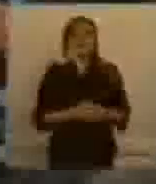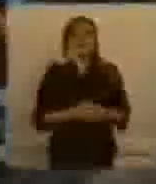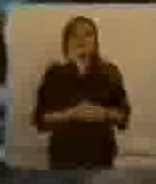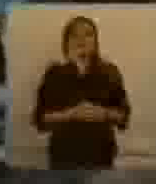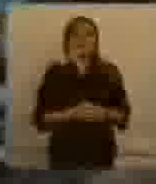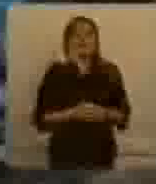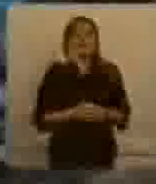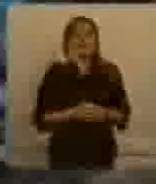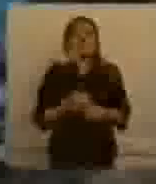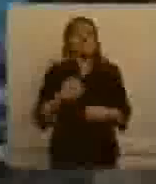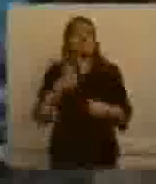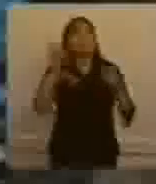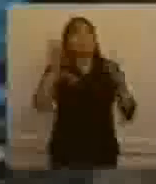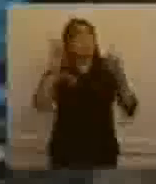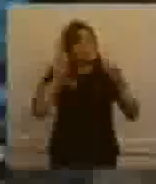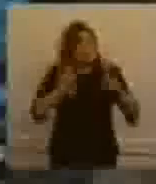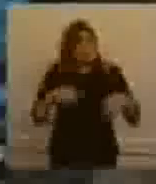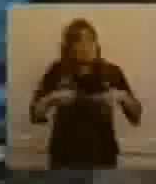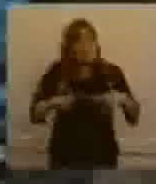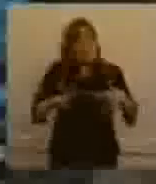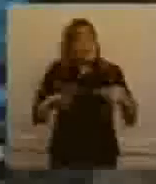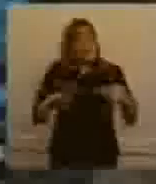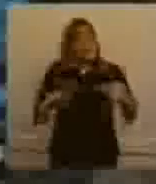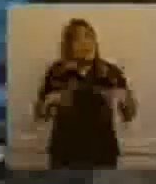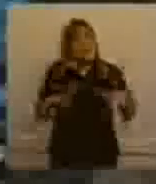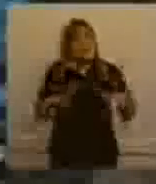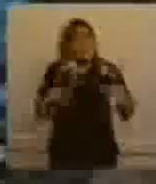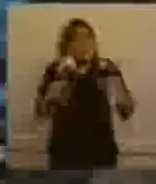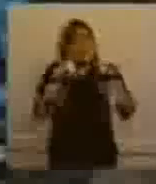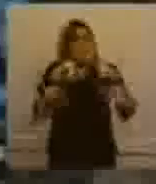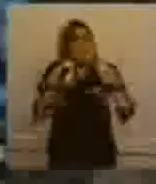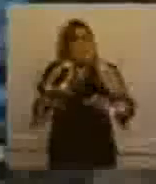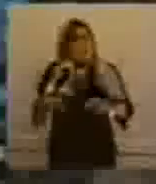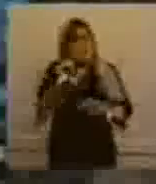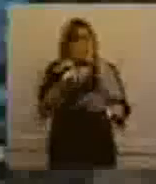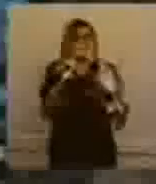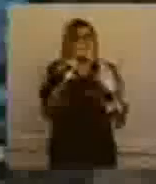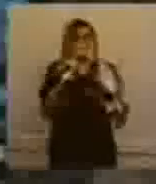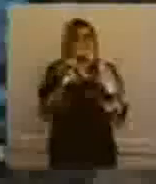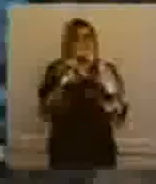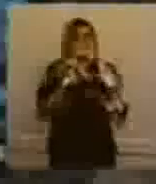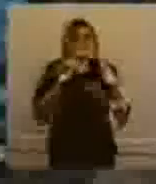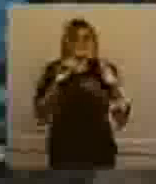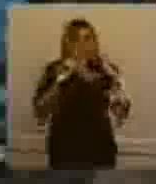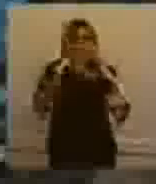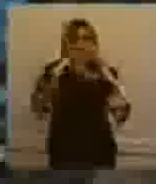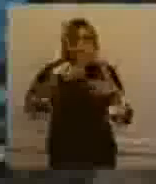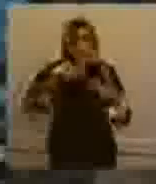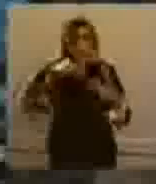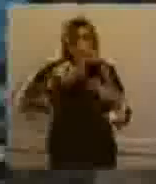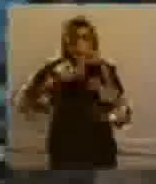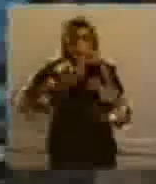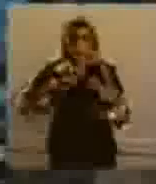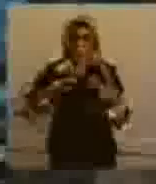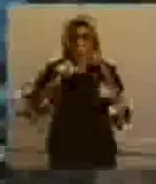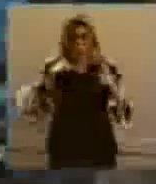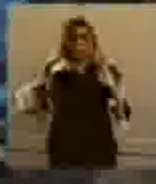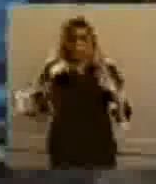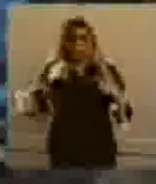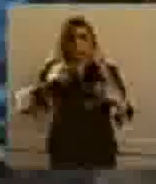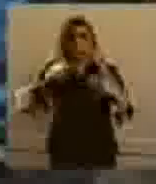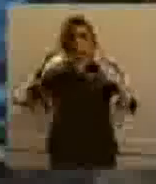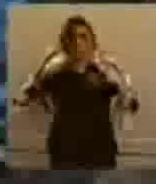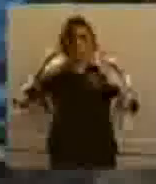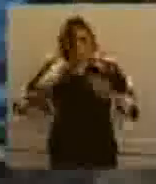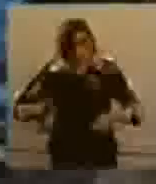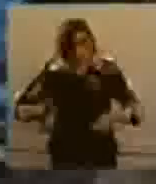La ayuda que ha tenido la cantidad de familias asistidas en forma directa por el Ministerio de Desarrollo Social, ha sido en Bariloche, Ingeniero Jacobazzi,